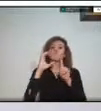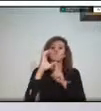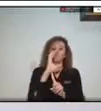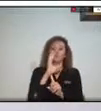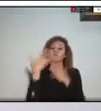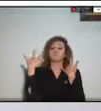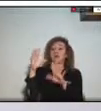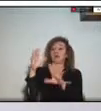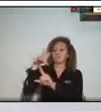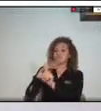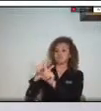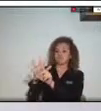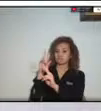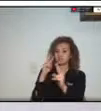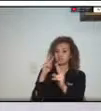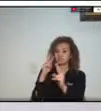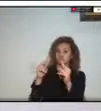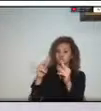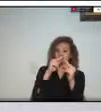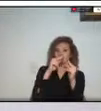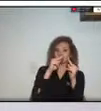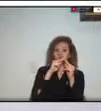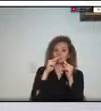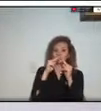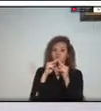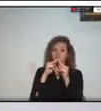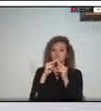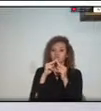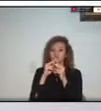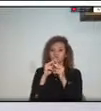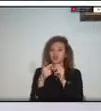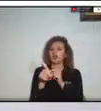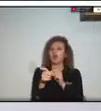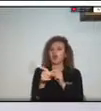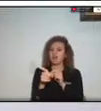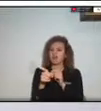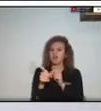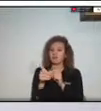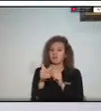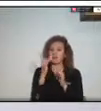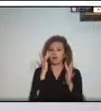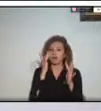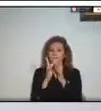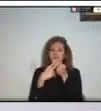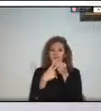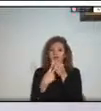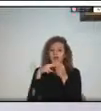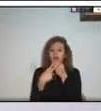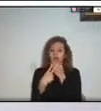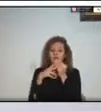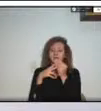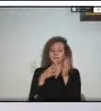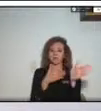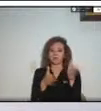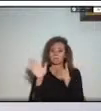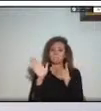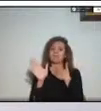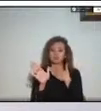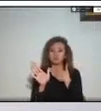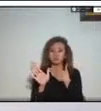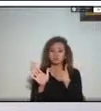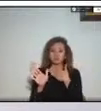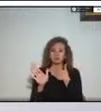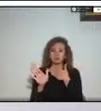poco más de en qué consisten estas estos instrumentos de planificación específicamente en cuatro territorios dos